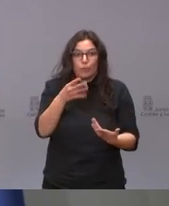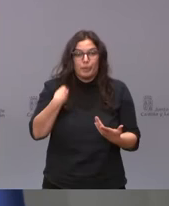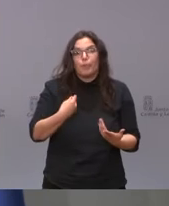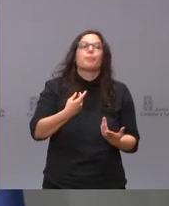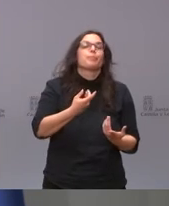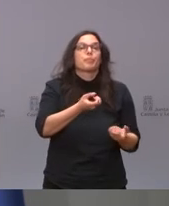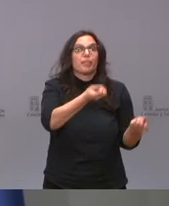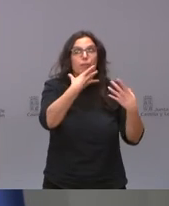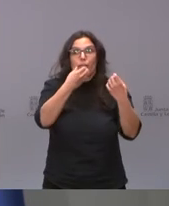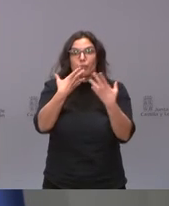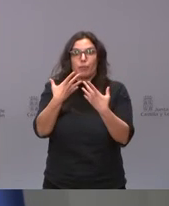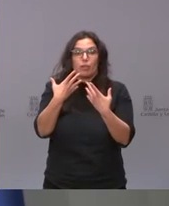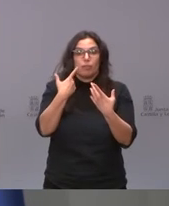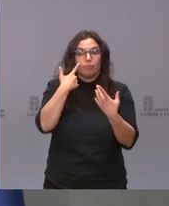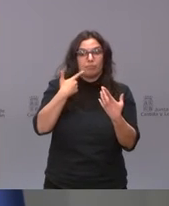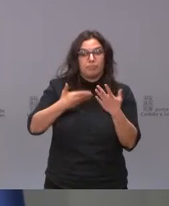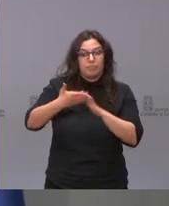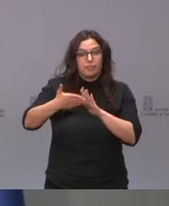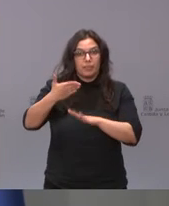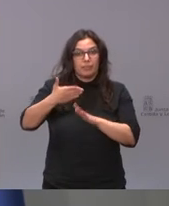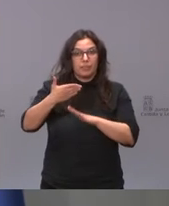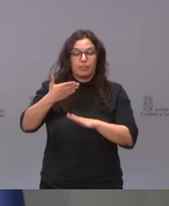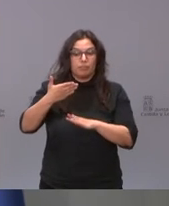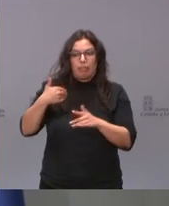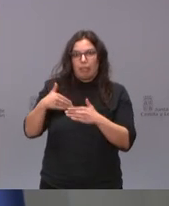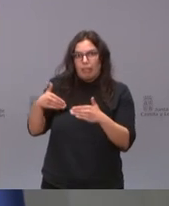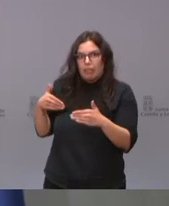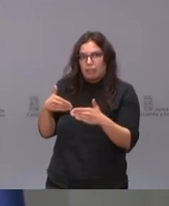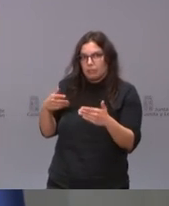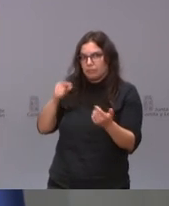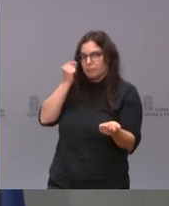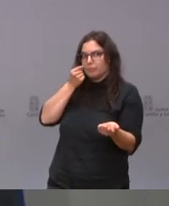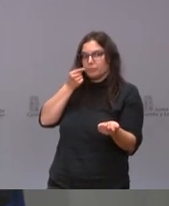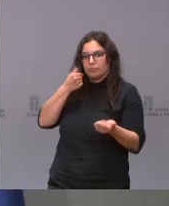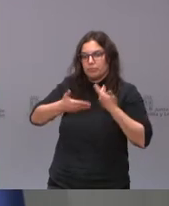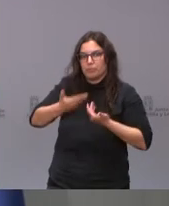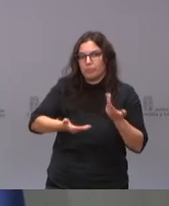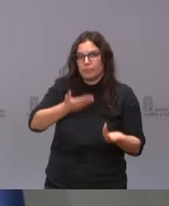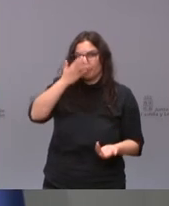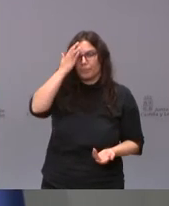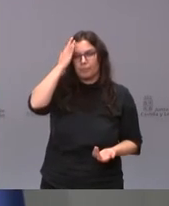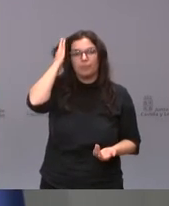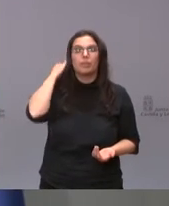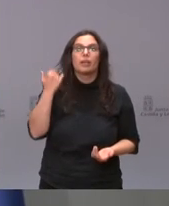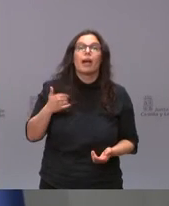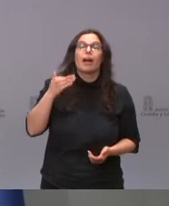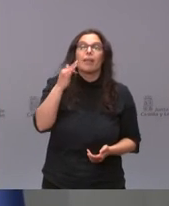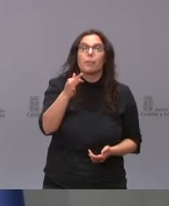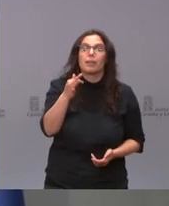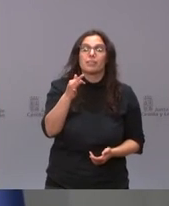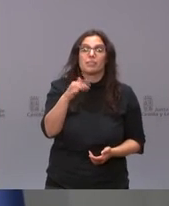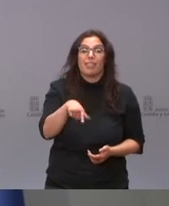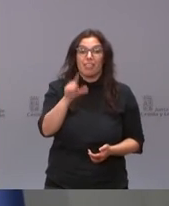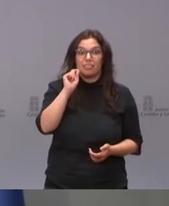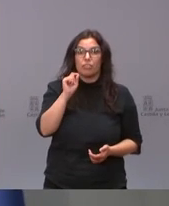de que se iba a producir esta decisión la conocimos con muy pocas horas de antelación y además fue una decisión comunicada